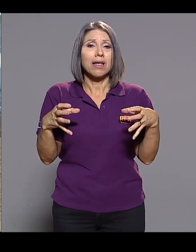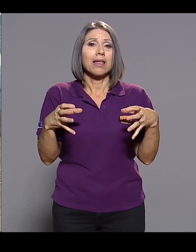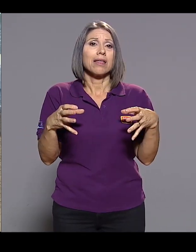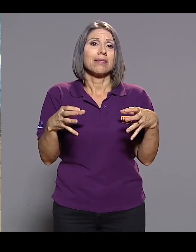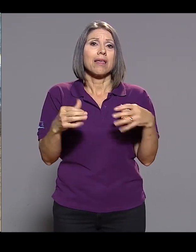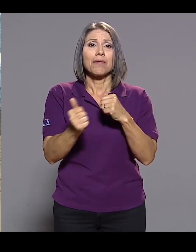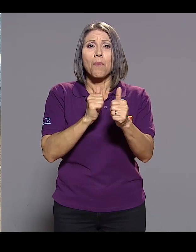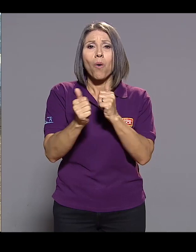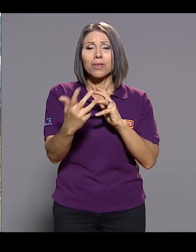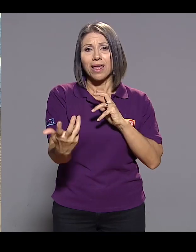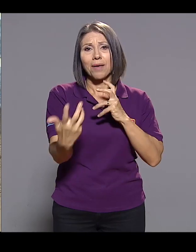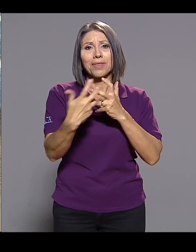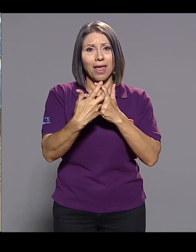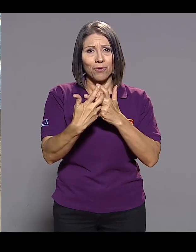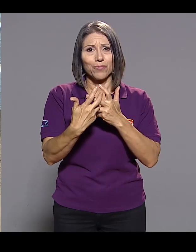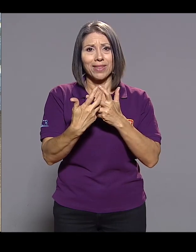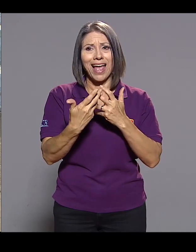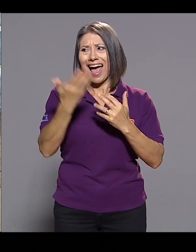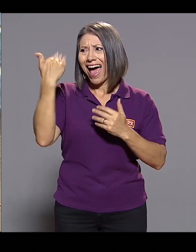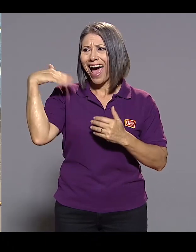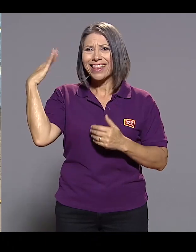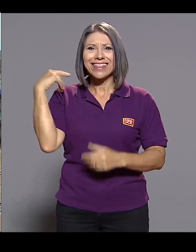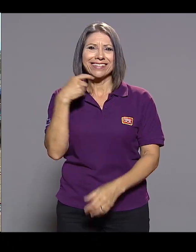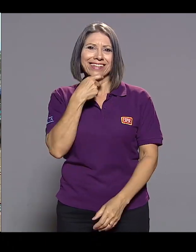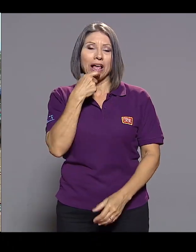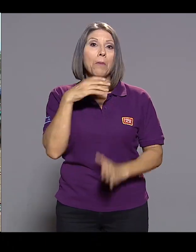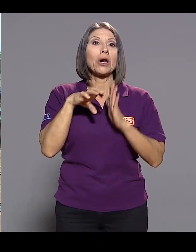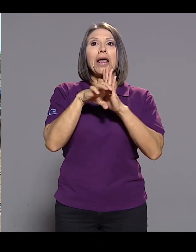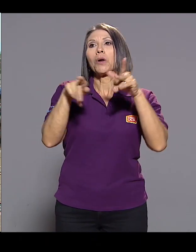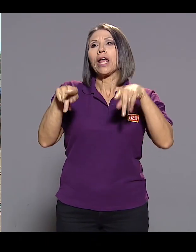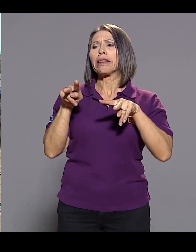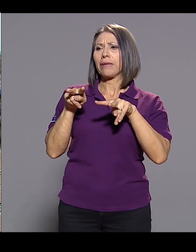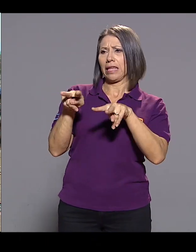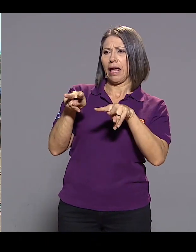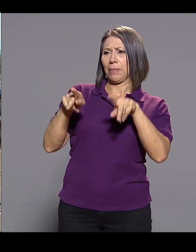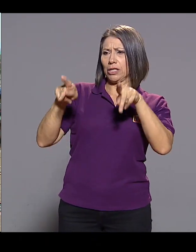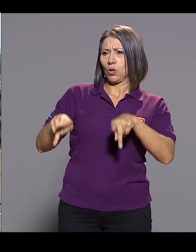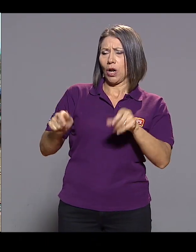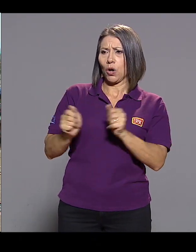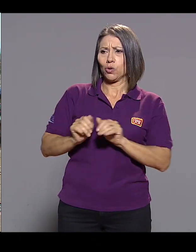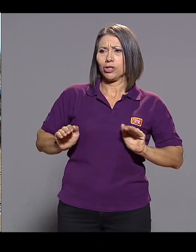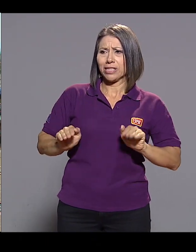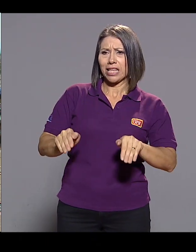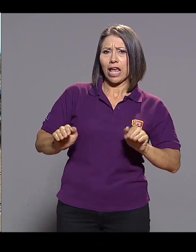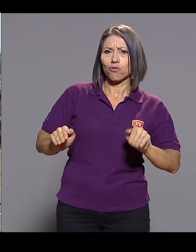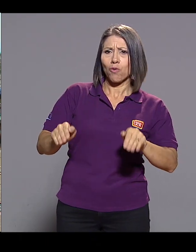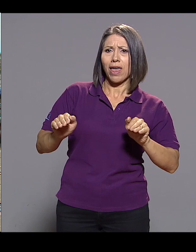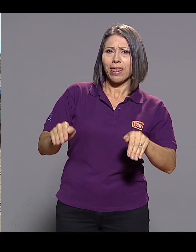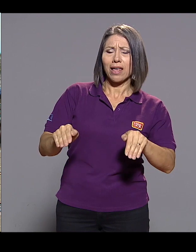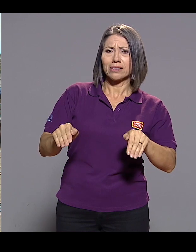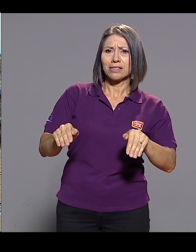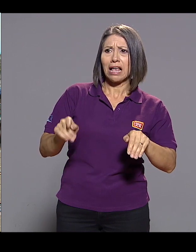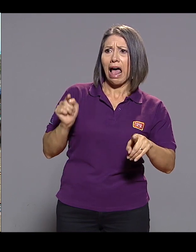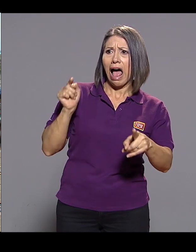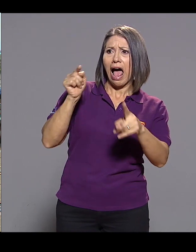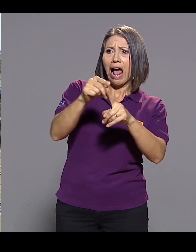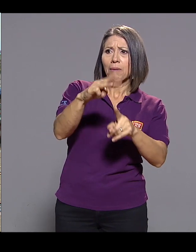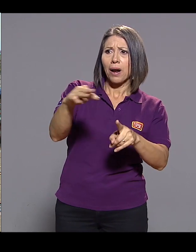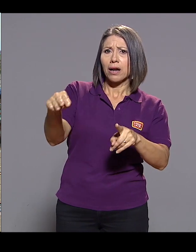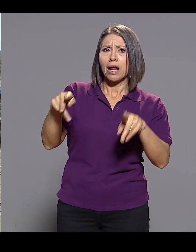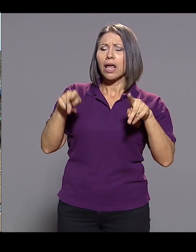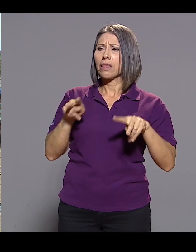la gente, antes se daba un vacilón porque había alguien en el silla de ruedas y que iba para el mar y la gente como